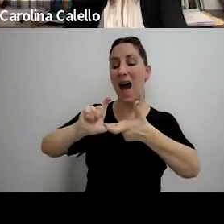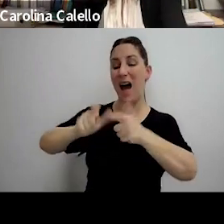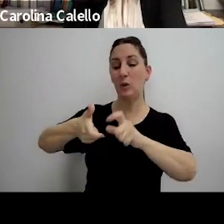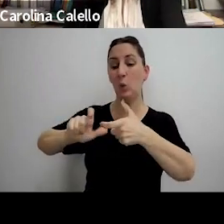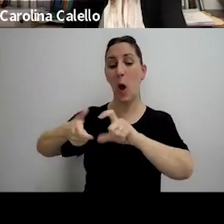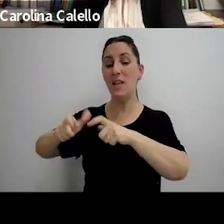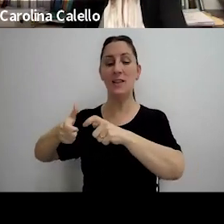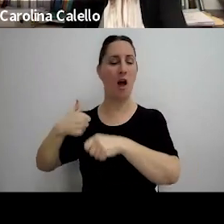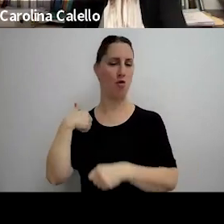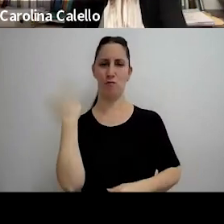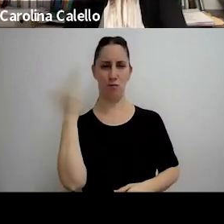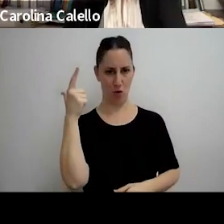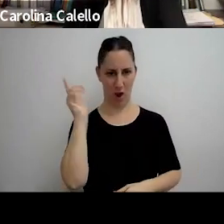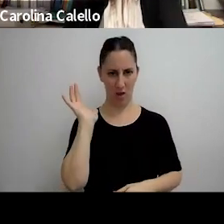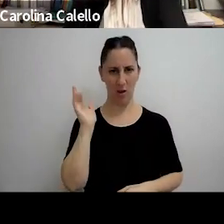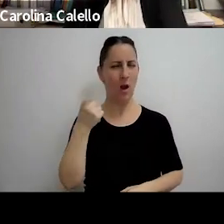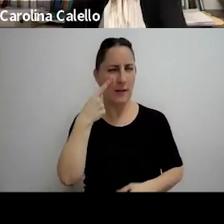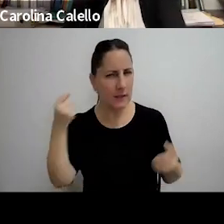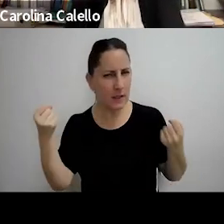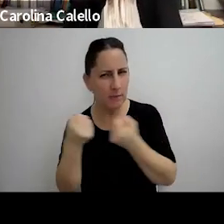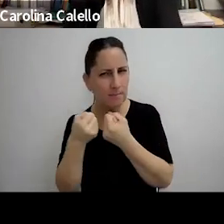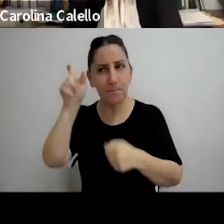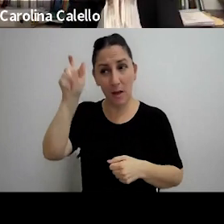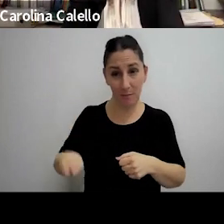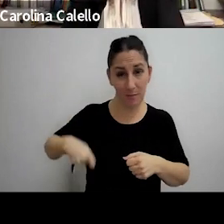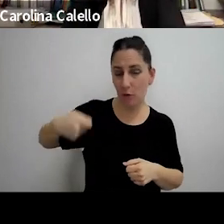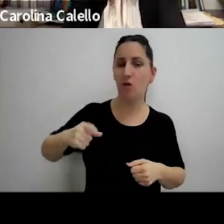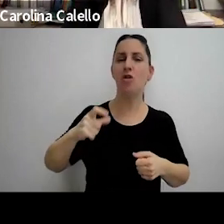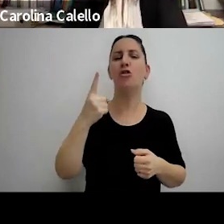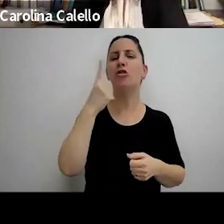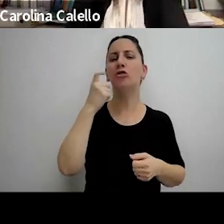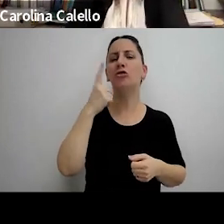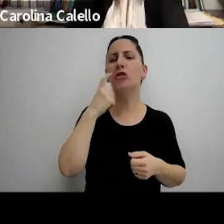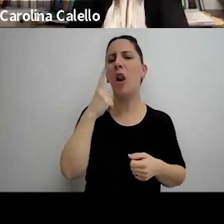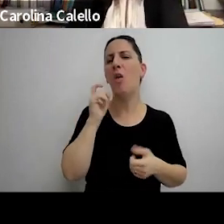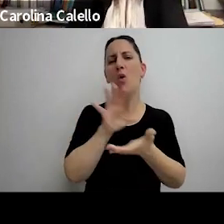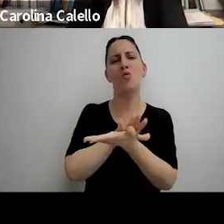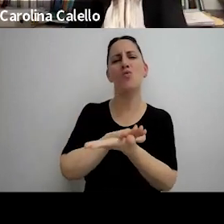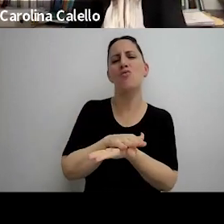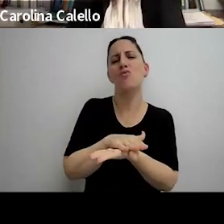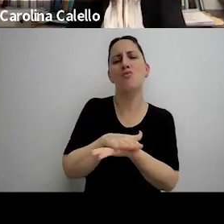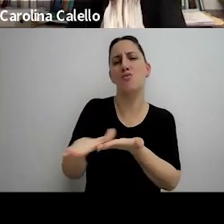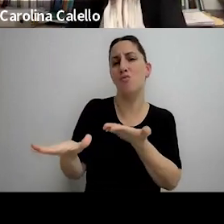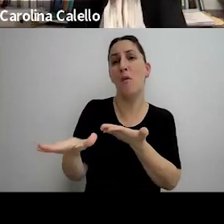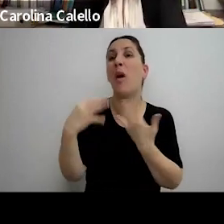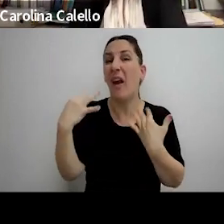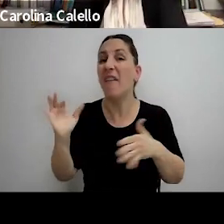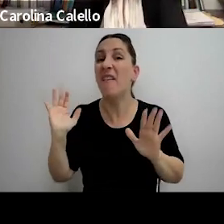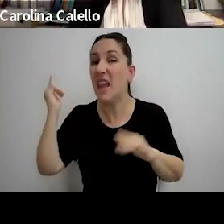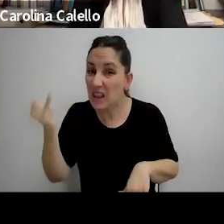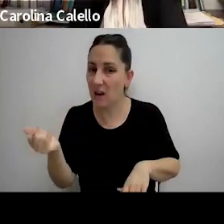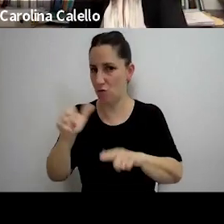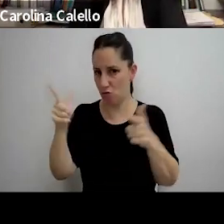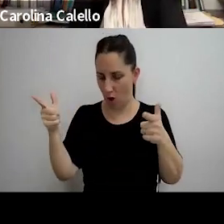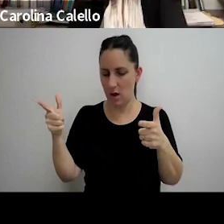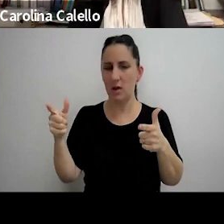constata que el contribuyente no usaba el controlador del nuevo controlador que tenía que usar y